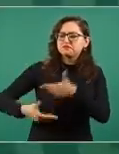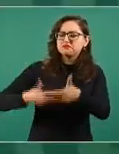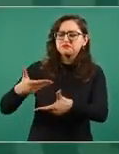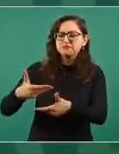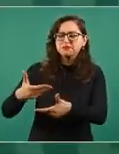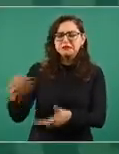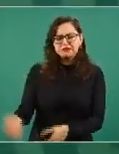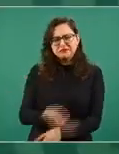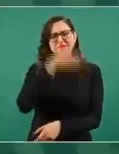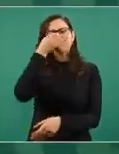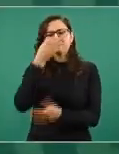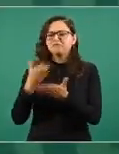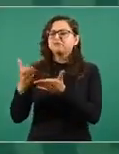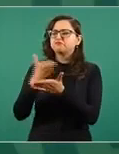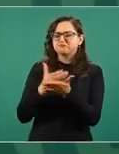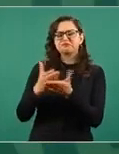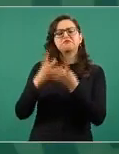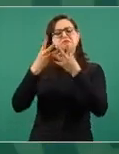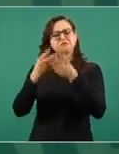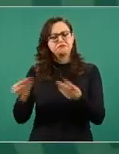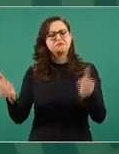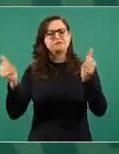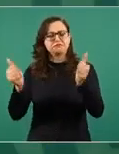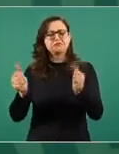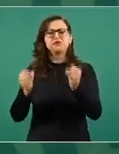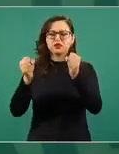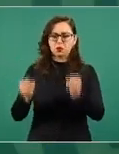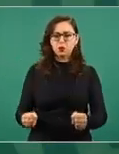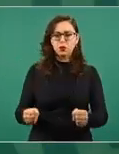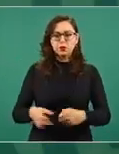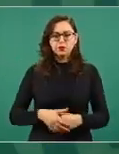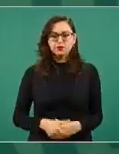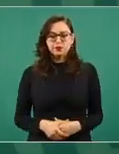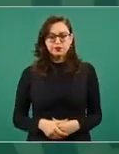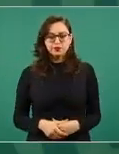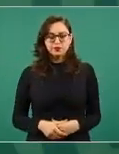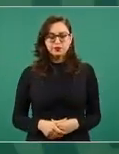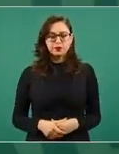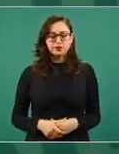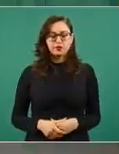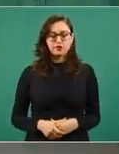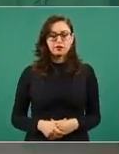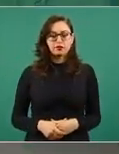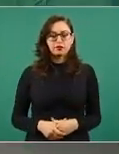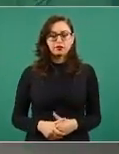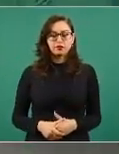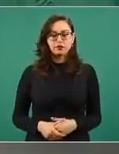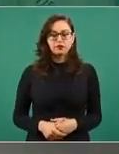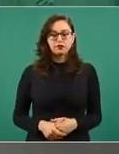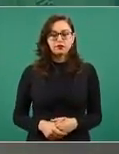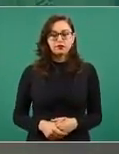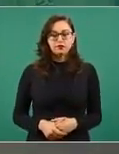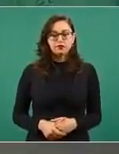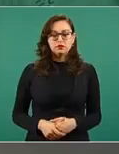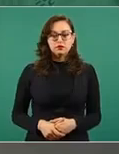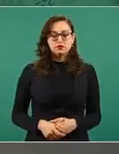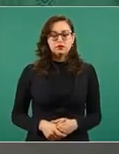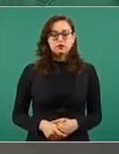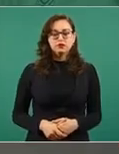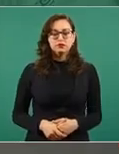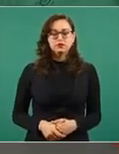pronta y satisfactoria. En ese sentido, el señor presidente ha dispuesto